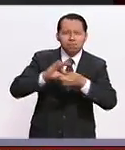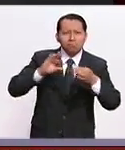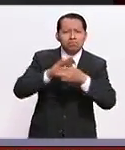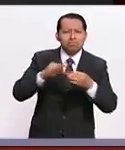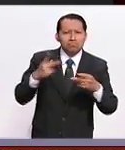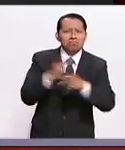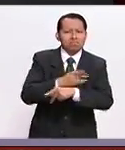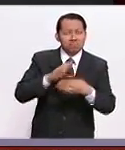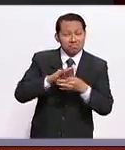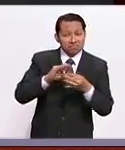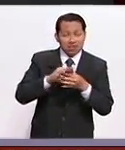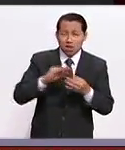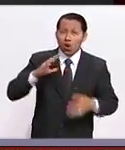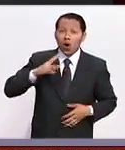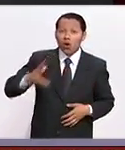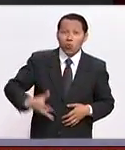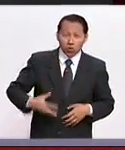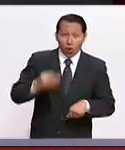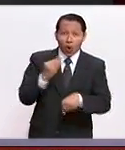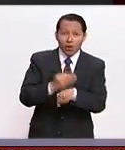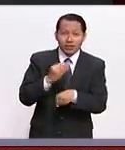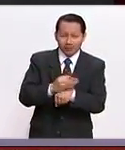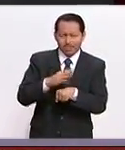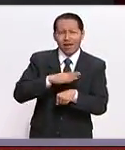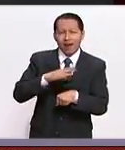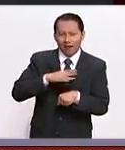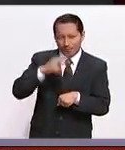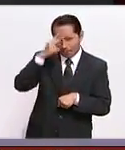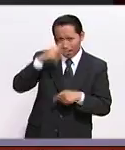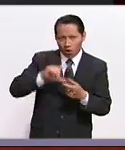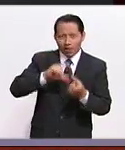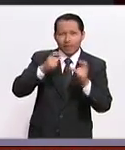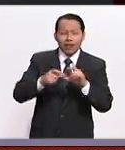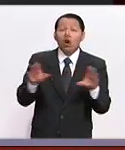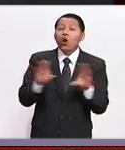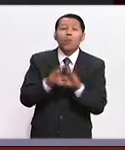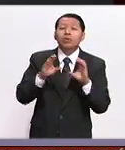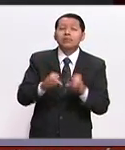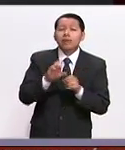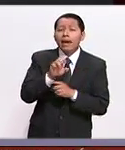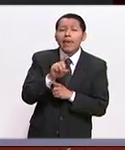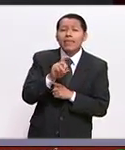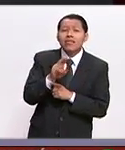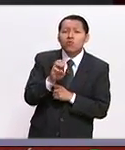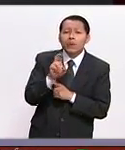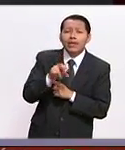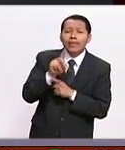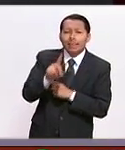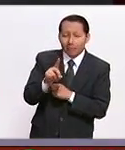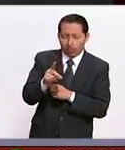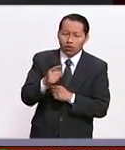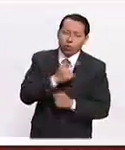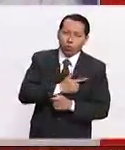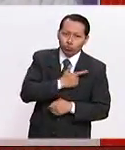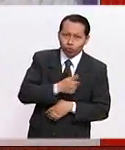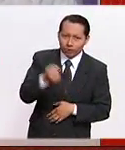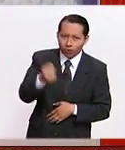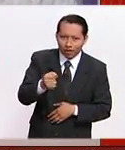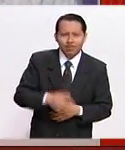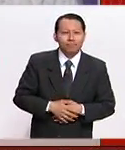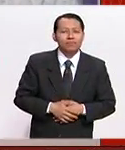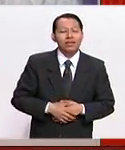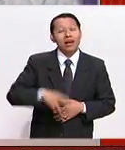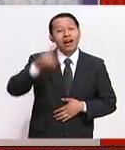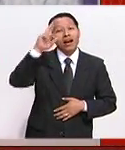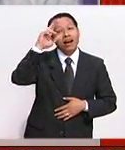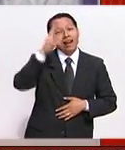es un orgullo tenerlo aquí en México al día. ¿Cómo estás Edwin? Gusto en saludarte. Hola, ¿qué